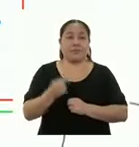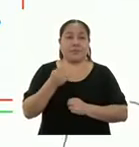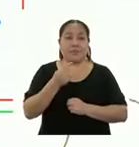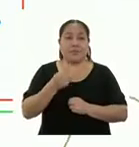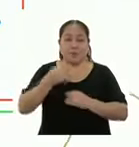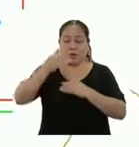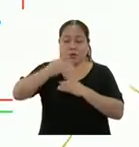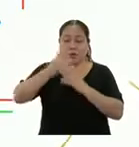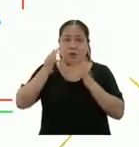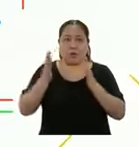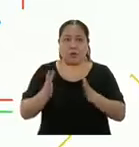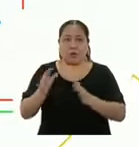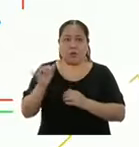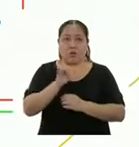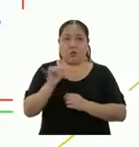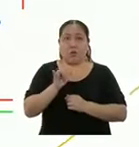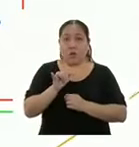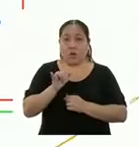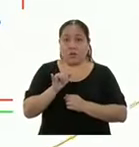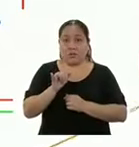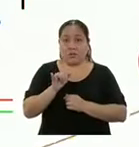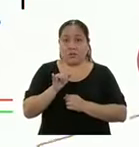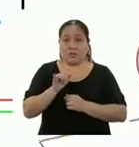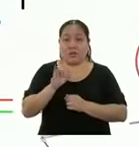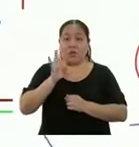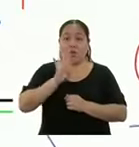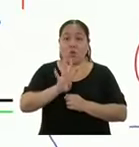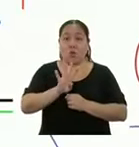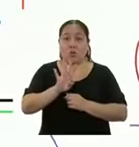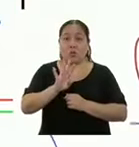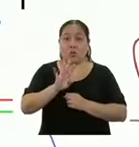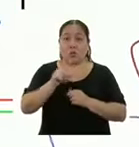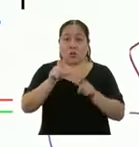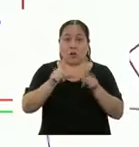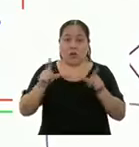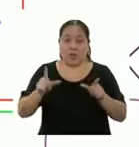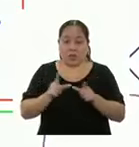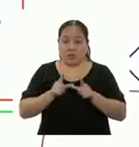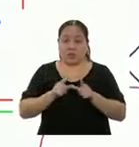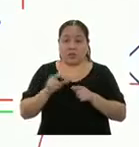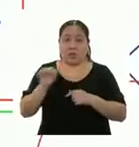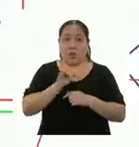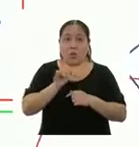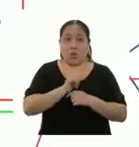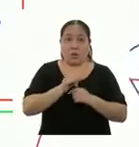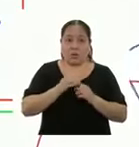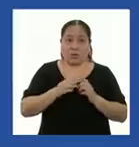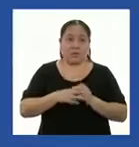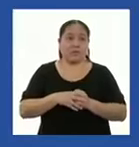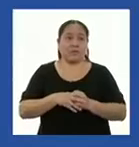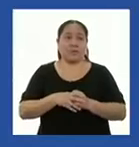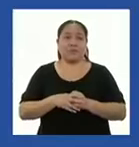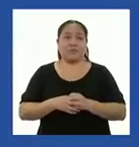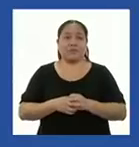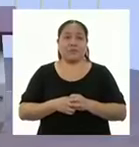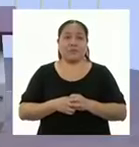es un polígono regular. Una figura plana de cuatro lados iguales y cuatro ángulos interiores rectos.